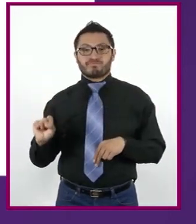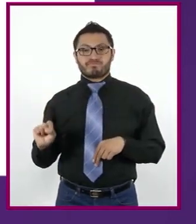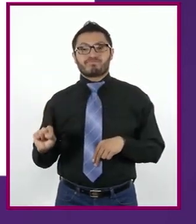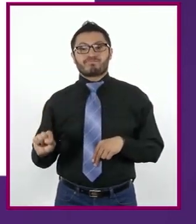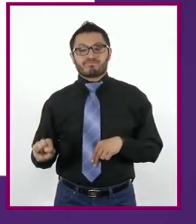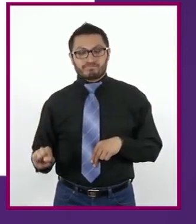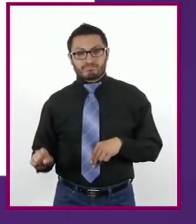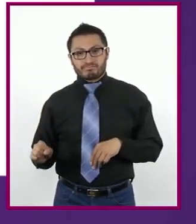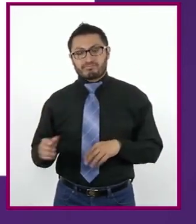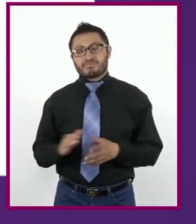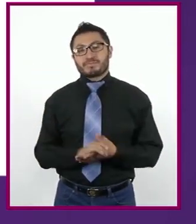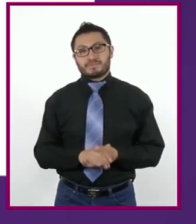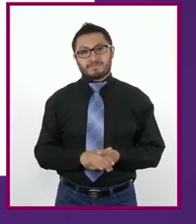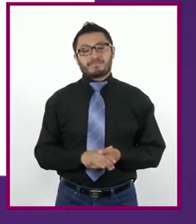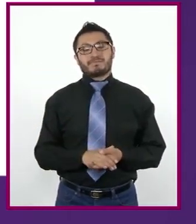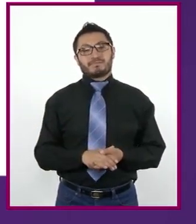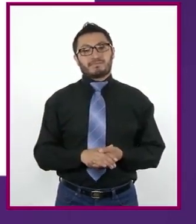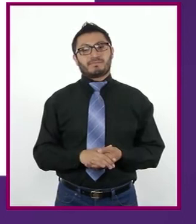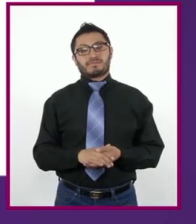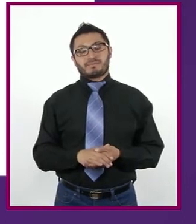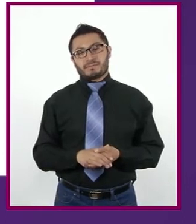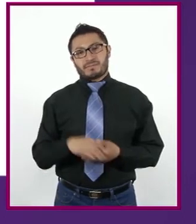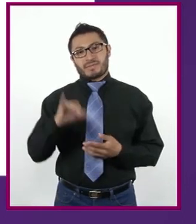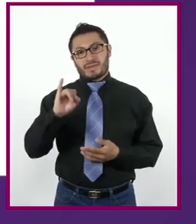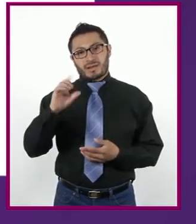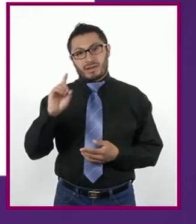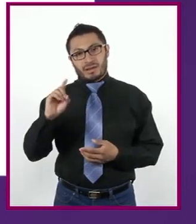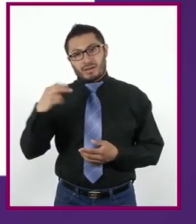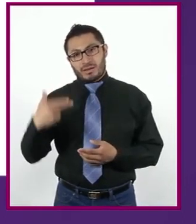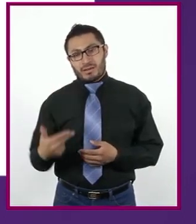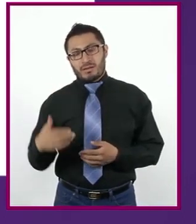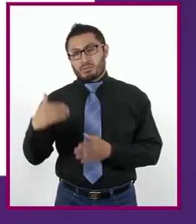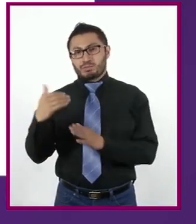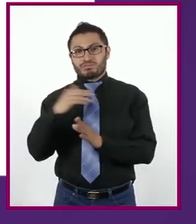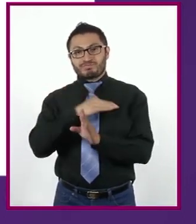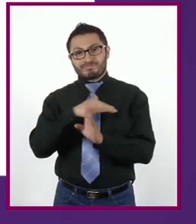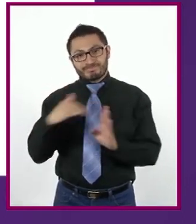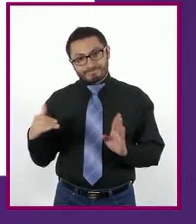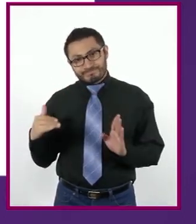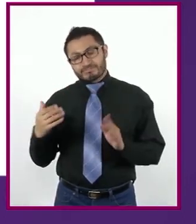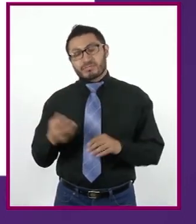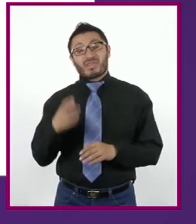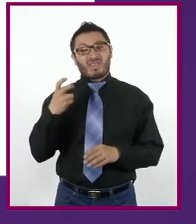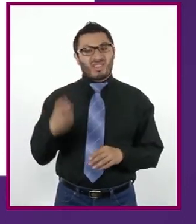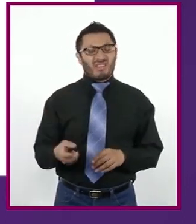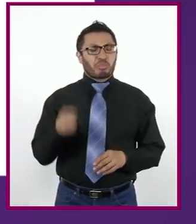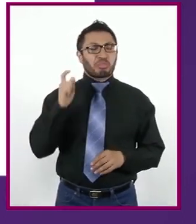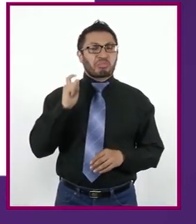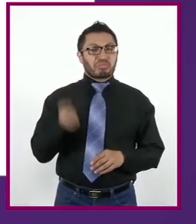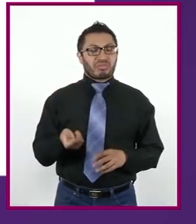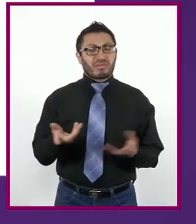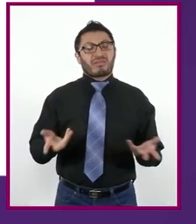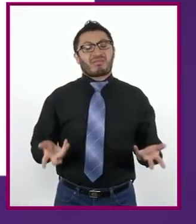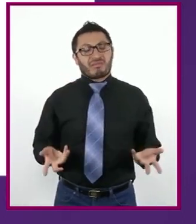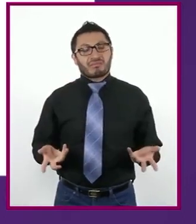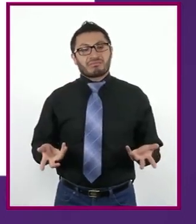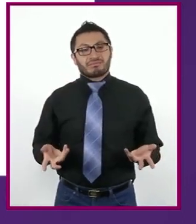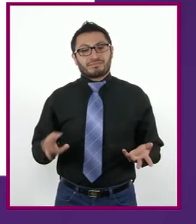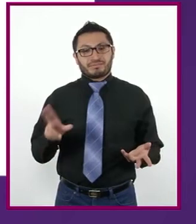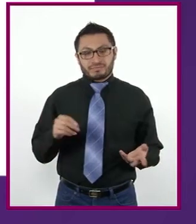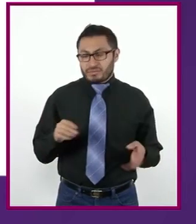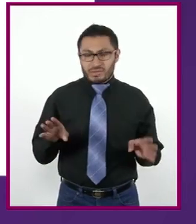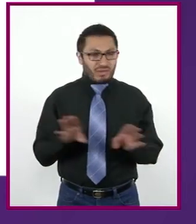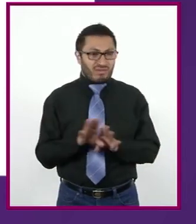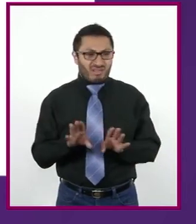municipios del sur con un Índice de Desarrollo Medio. Esto no quiere decir que encontremos